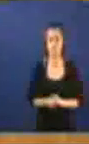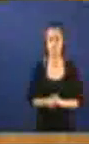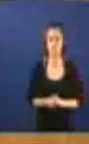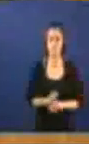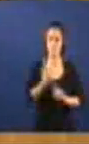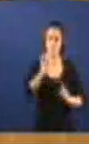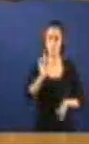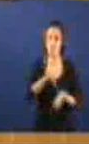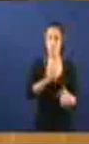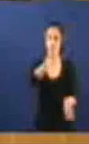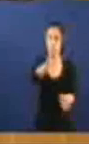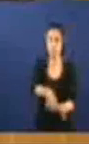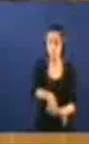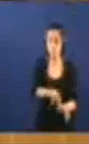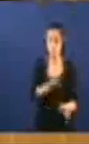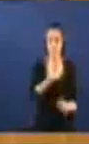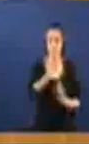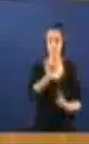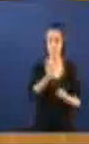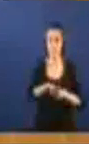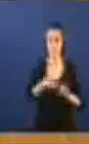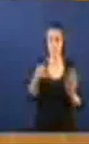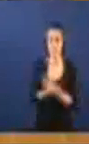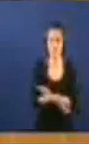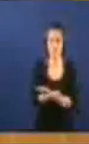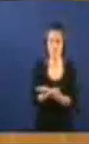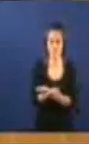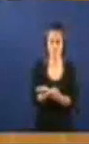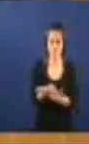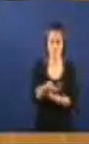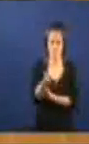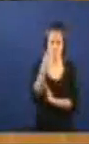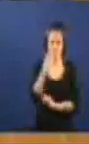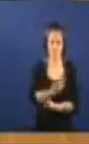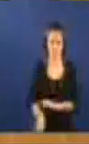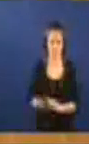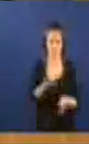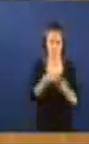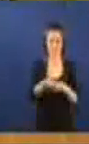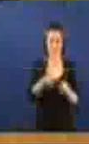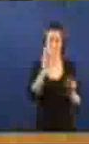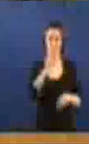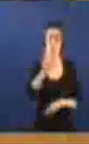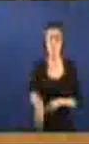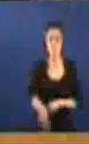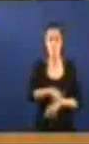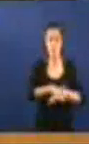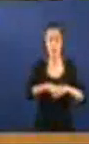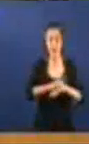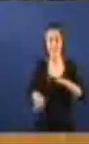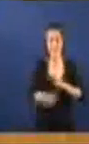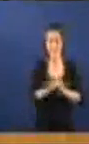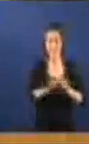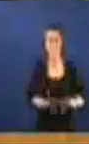Participación Inda que fose involuntario Semellante escándalo E esa foi a gran estafa Feita por os bancos Pero logo Venga a segunda